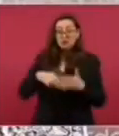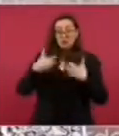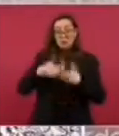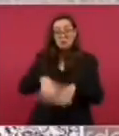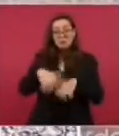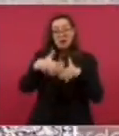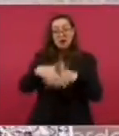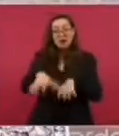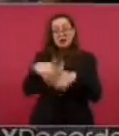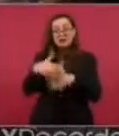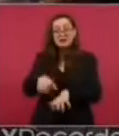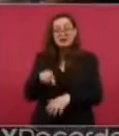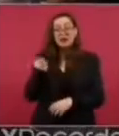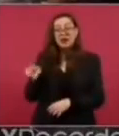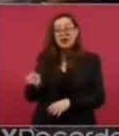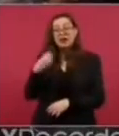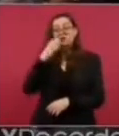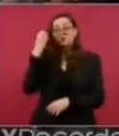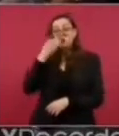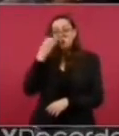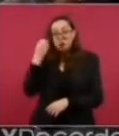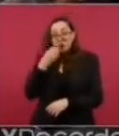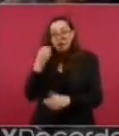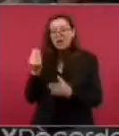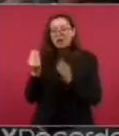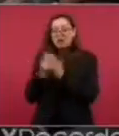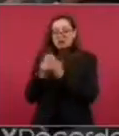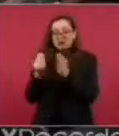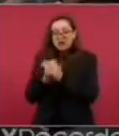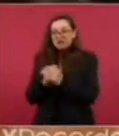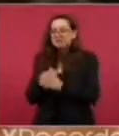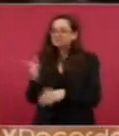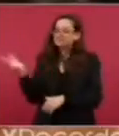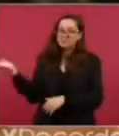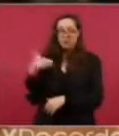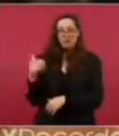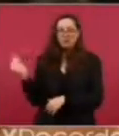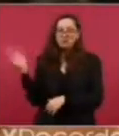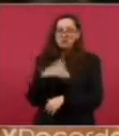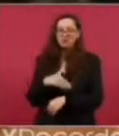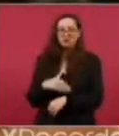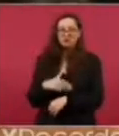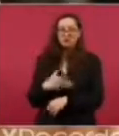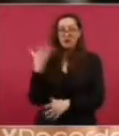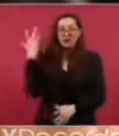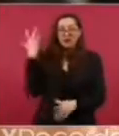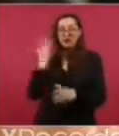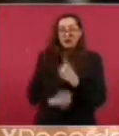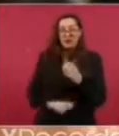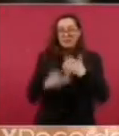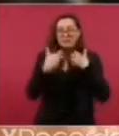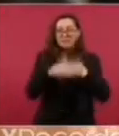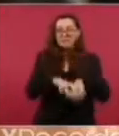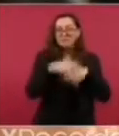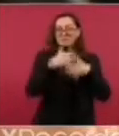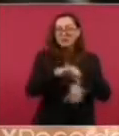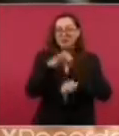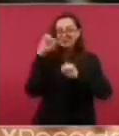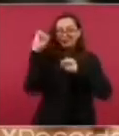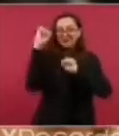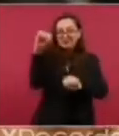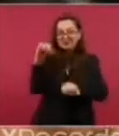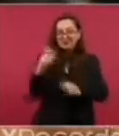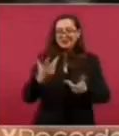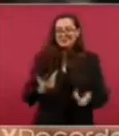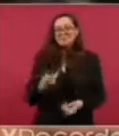los están sacando de clases y se los llevan a los alumnos, todo está documentado y hay como probarlo,